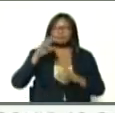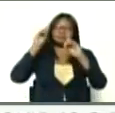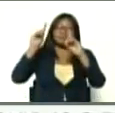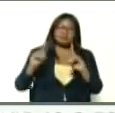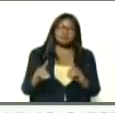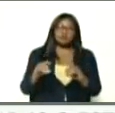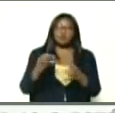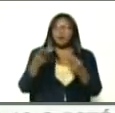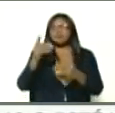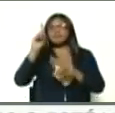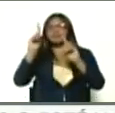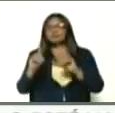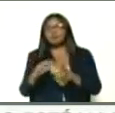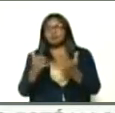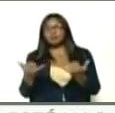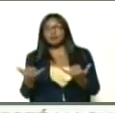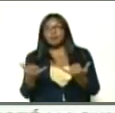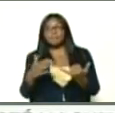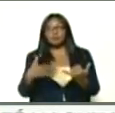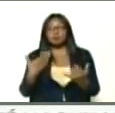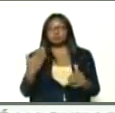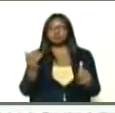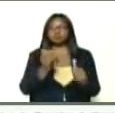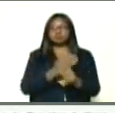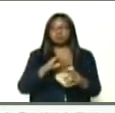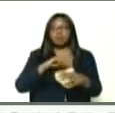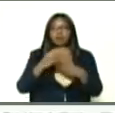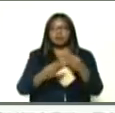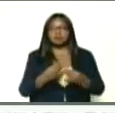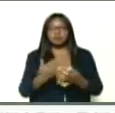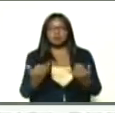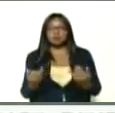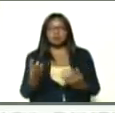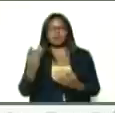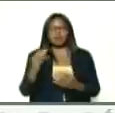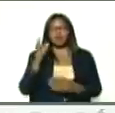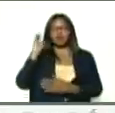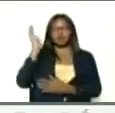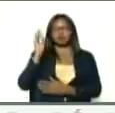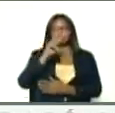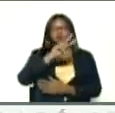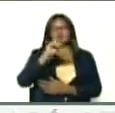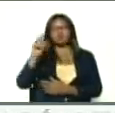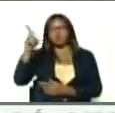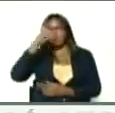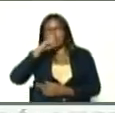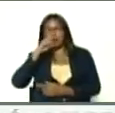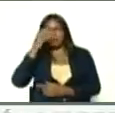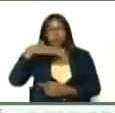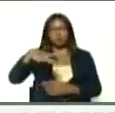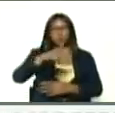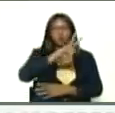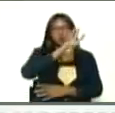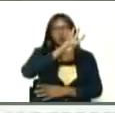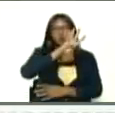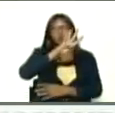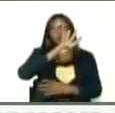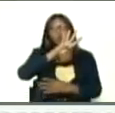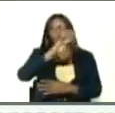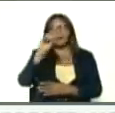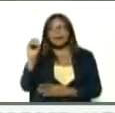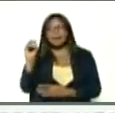cuántas decisiones, podemos tomar, en cada Congreso Bicentenario de los Pueblos, en sus 40 capítulos,